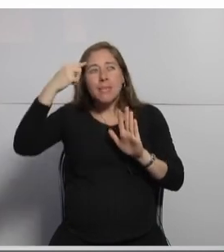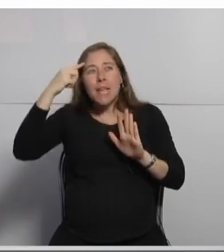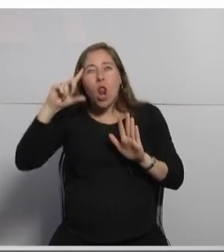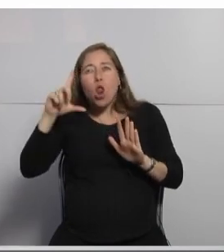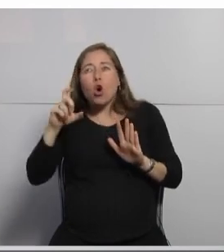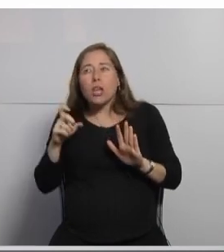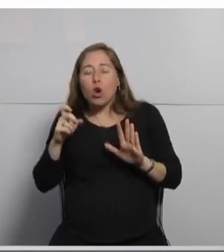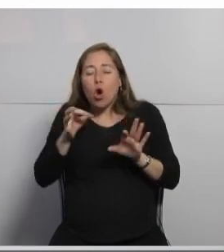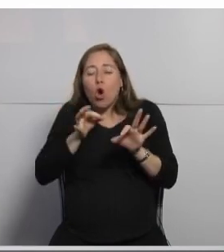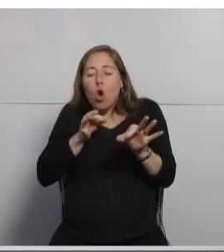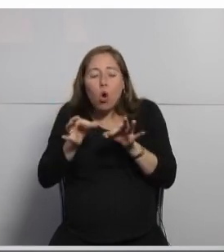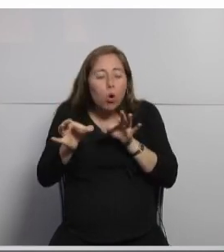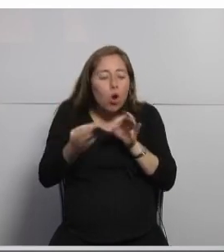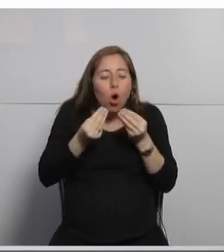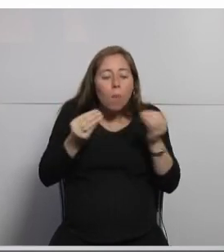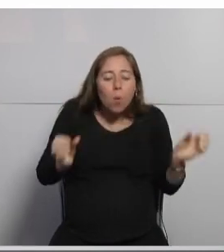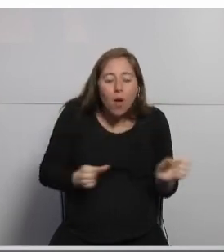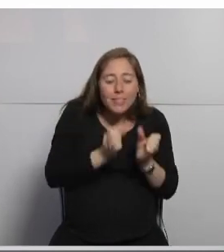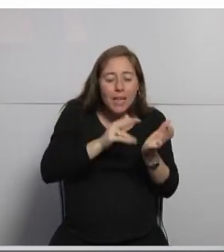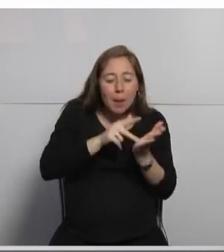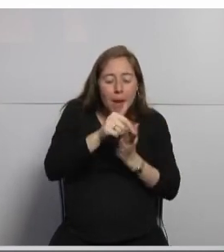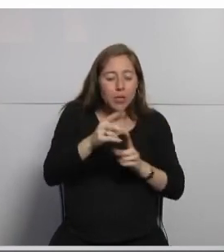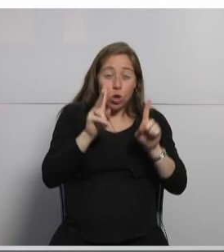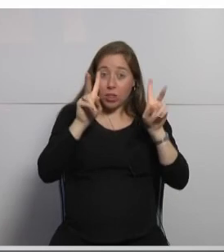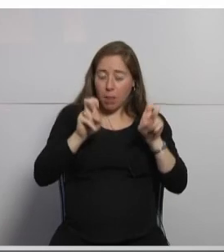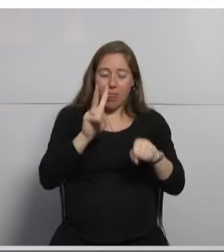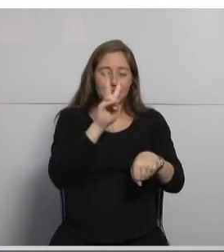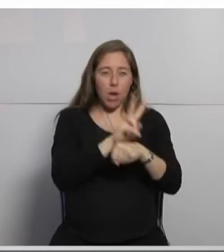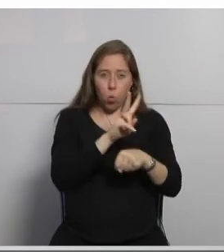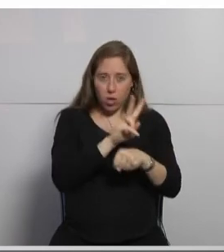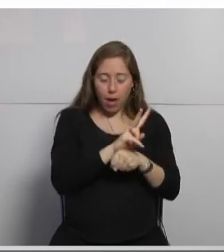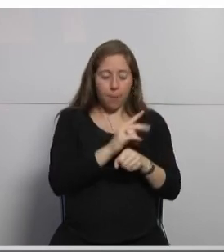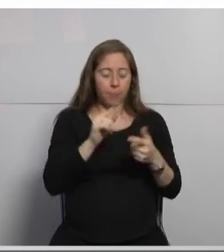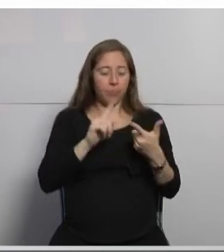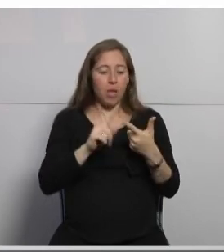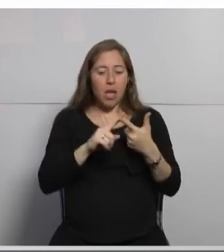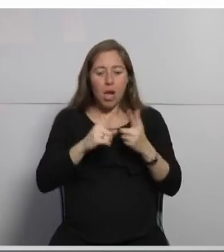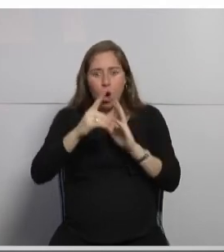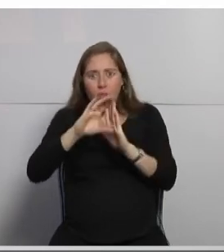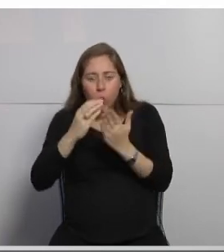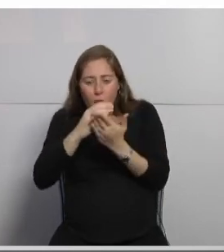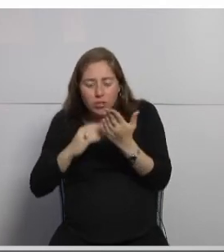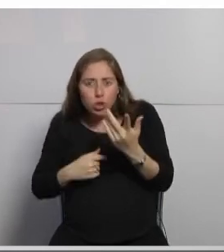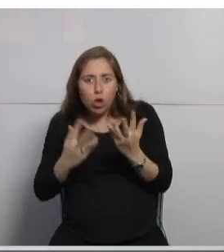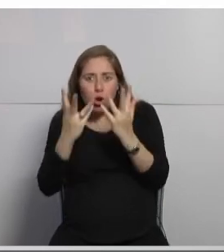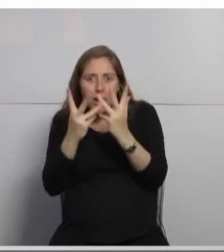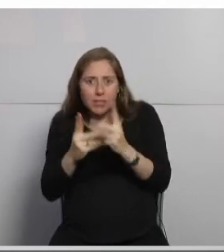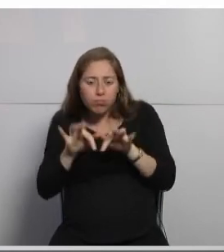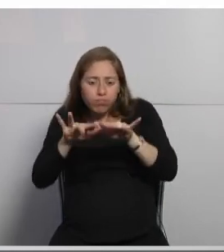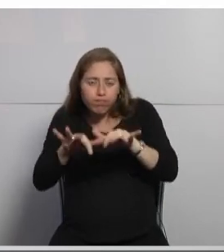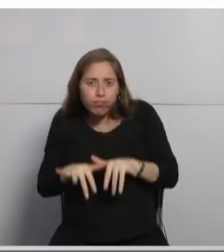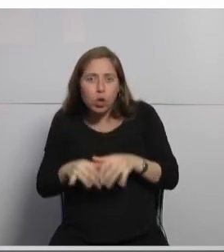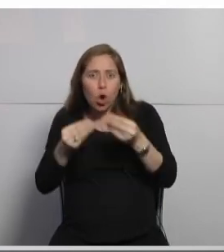dentro del microservicio el tema de seguridad el tema de bueno de configuración de todo esto el service